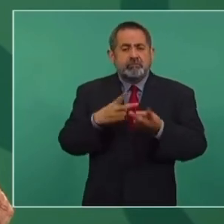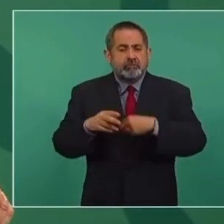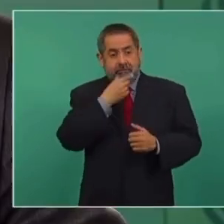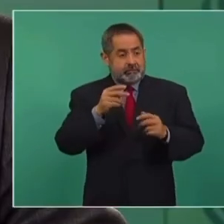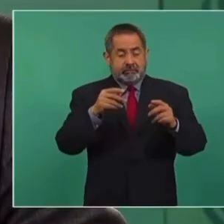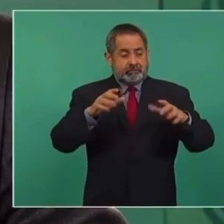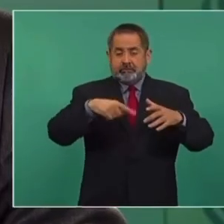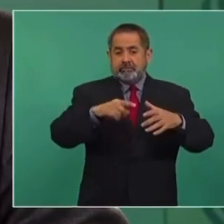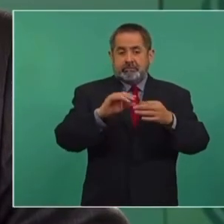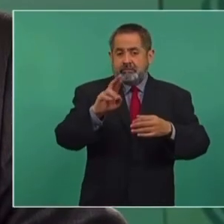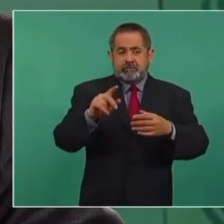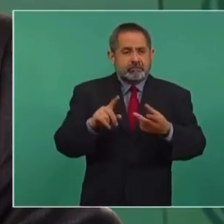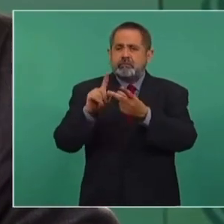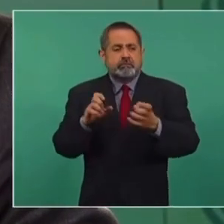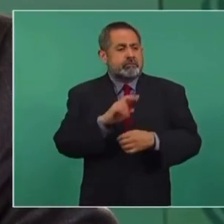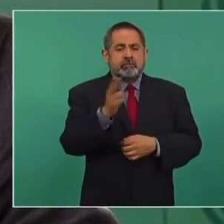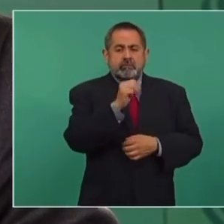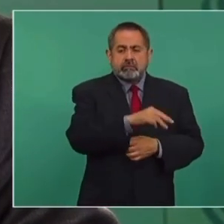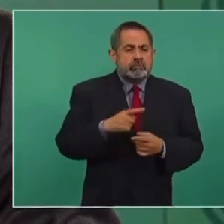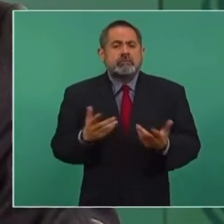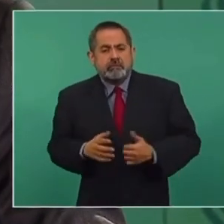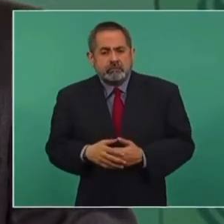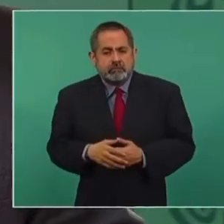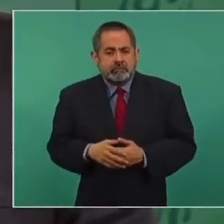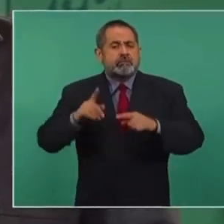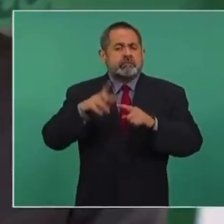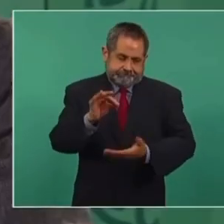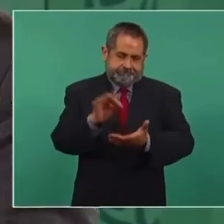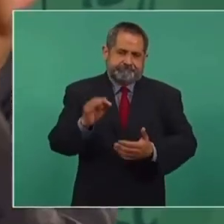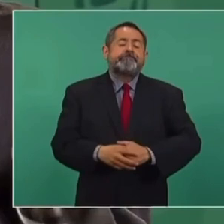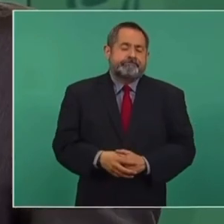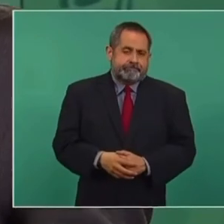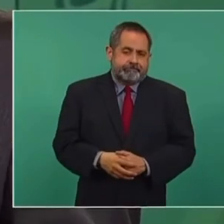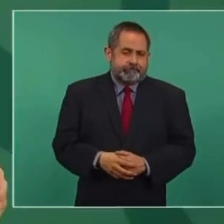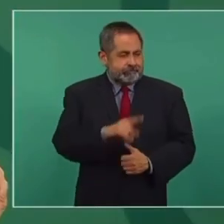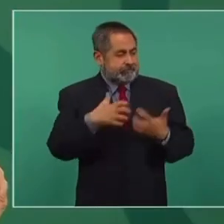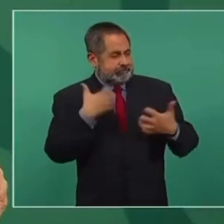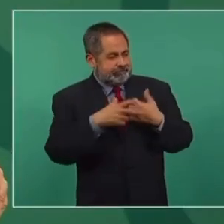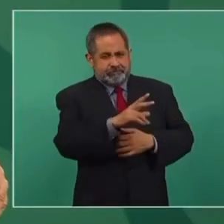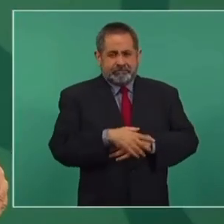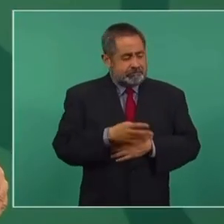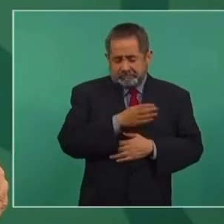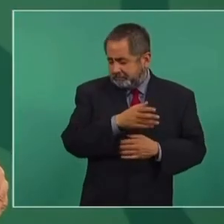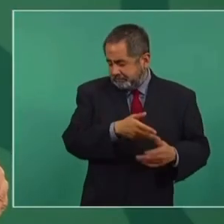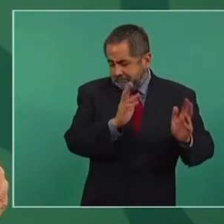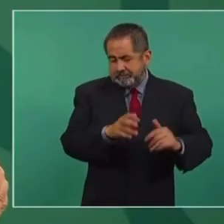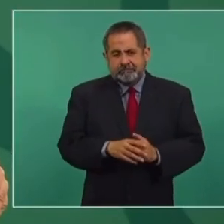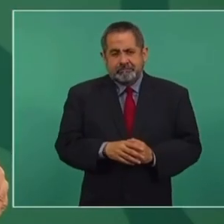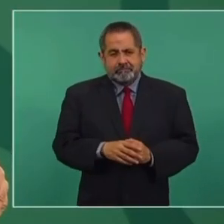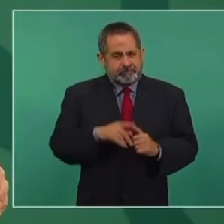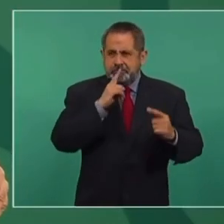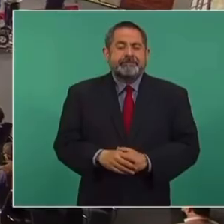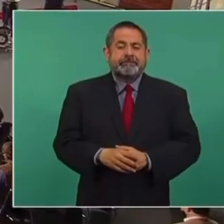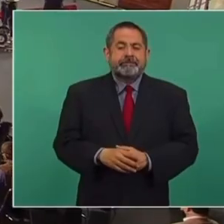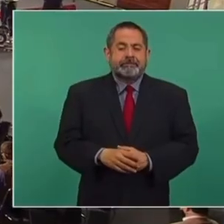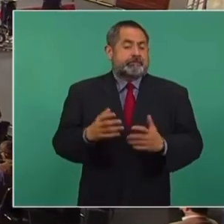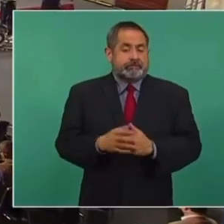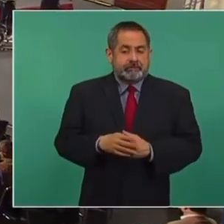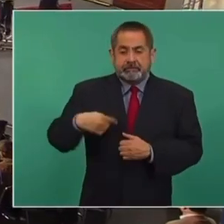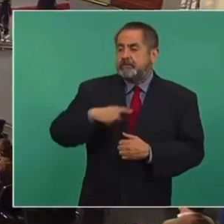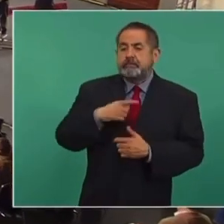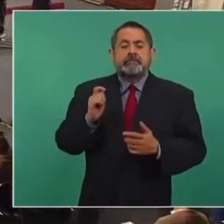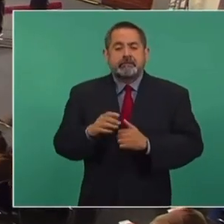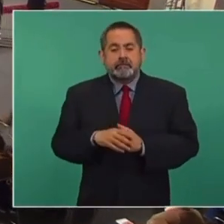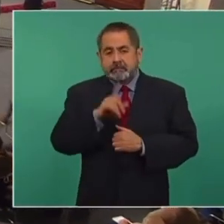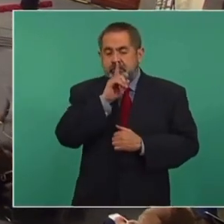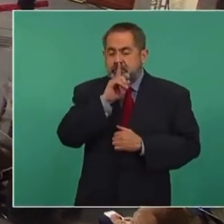En la Ibero. ¿Y dónde estaba la UNAM? ¿Quién era rector entonces? Entonces, que no se enojen, además, qué bueno, que hay polémica. Porque ni modo que vamos a